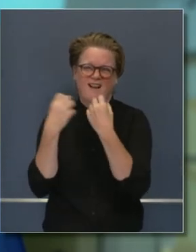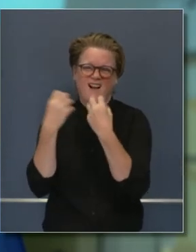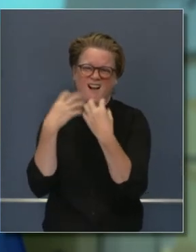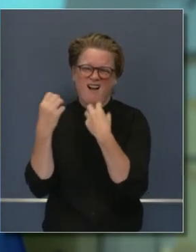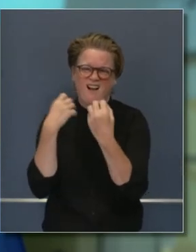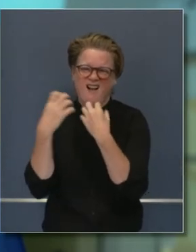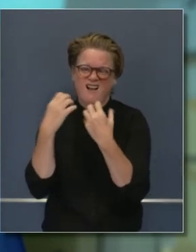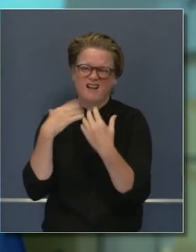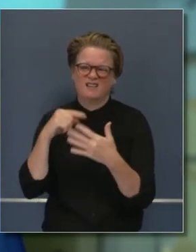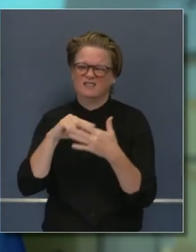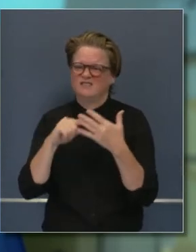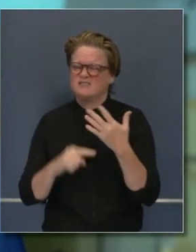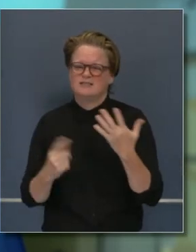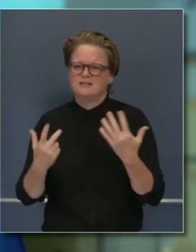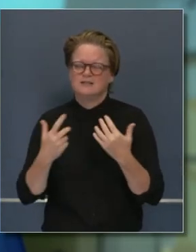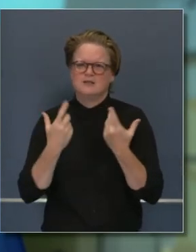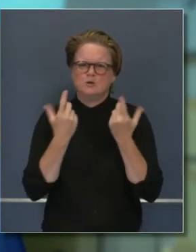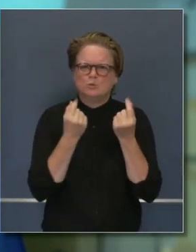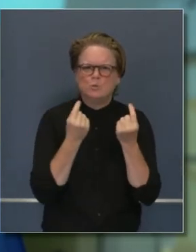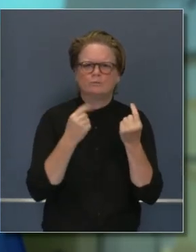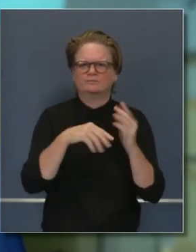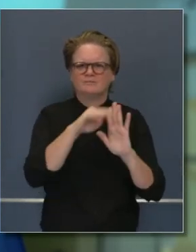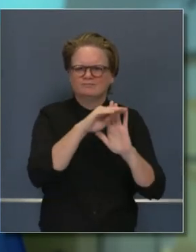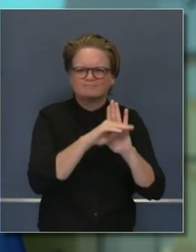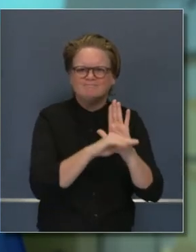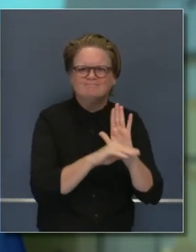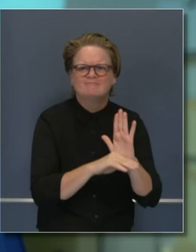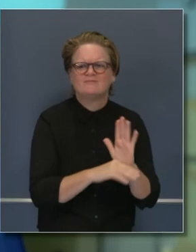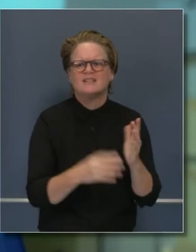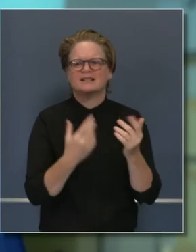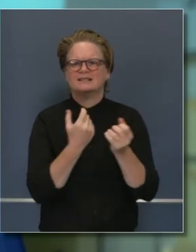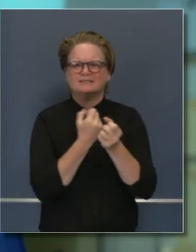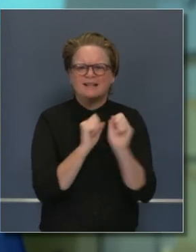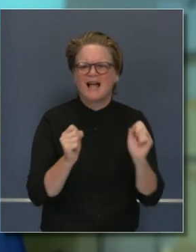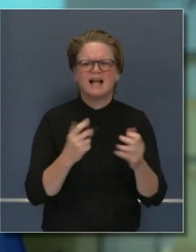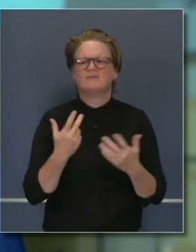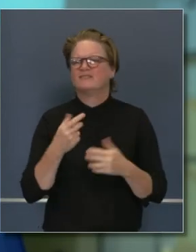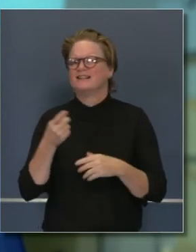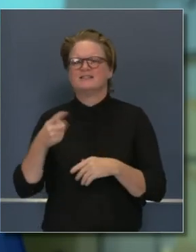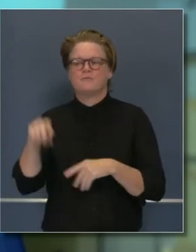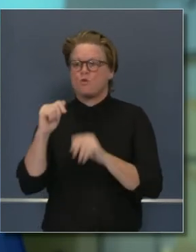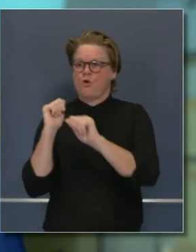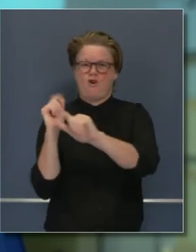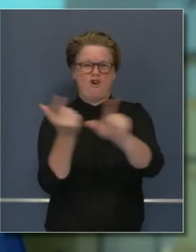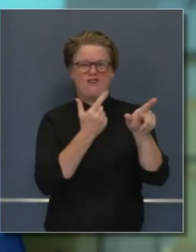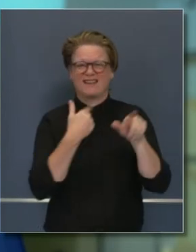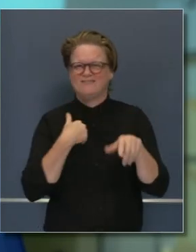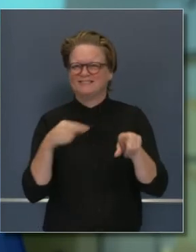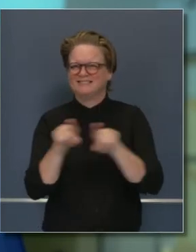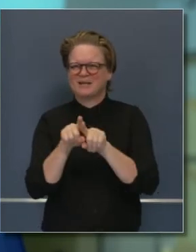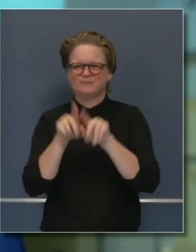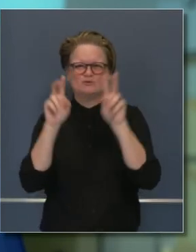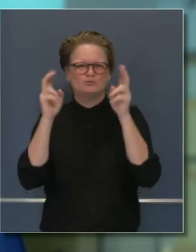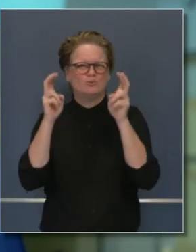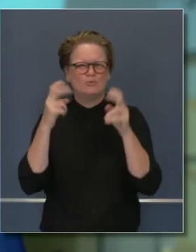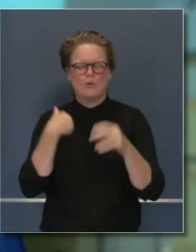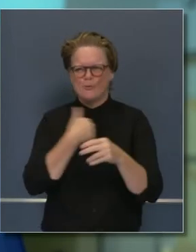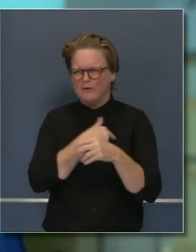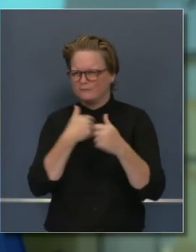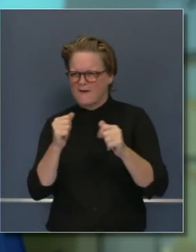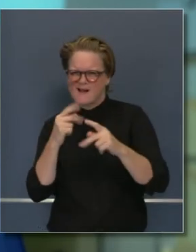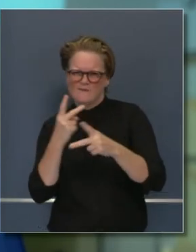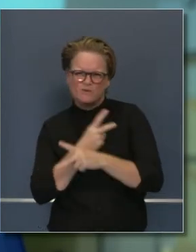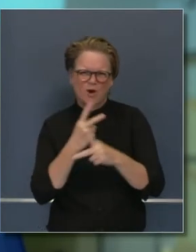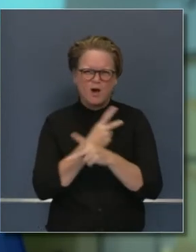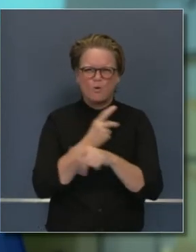de equipos juveniles, personas preocupadas por estudiantes, atletas, sobre este tema que mencionó usted. Reitero,